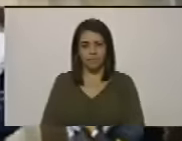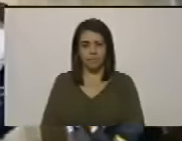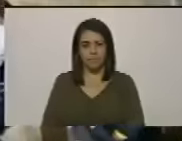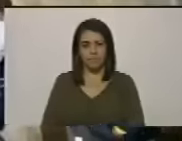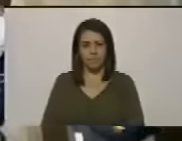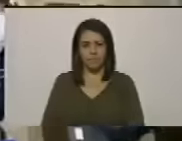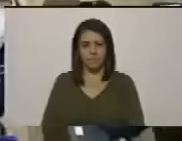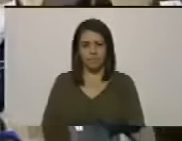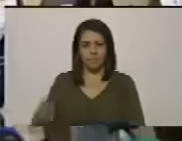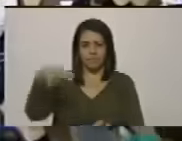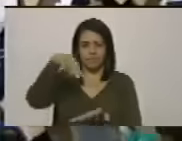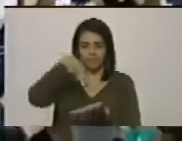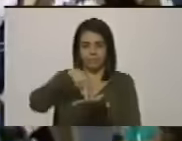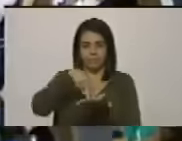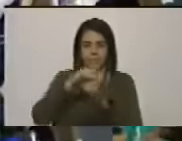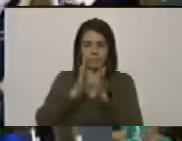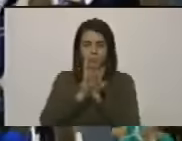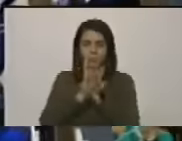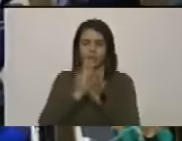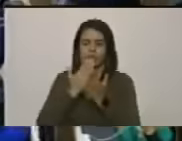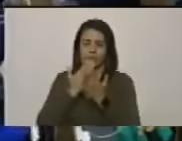levántese diputado por favor gracias